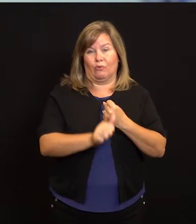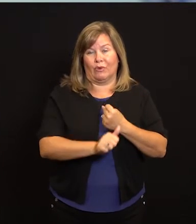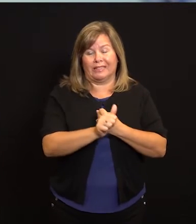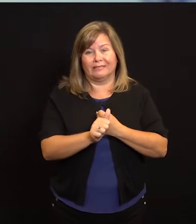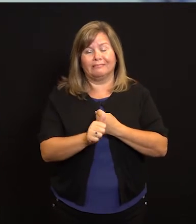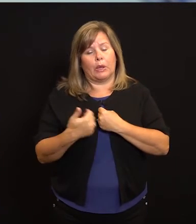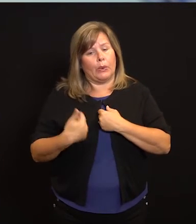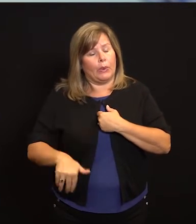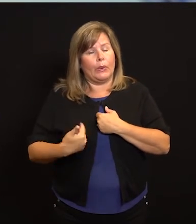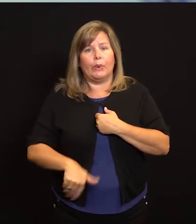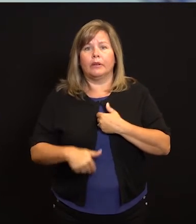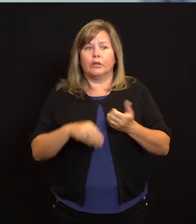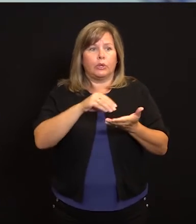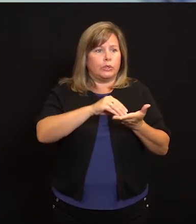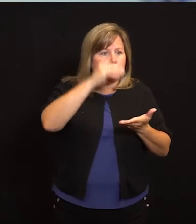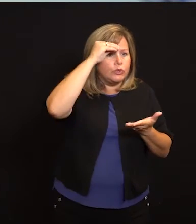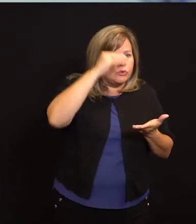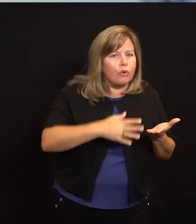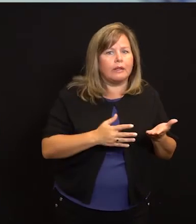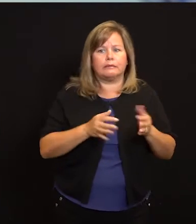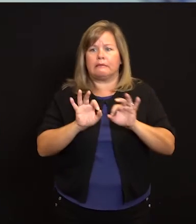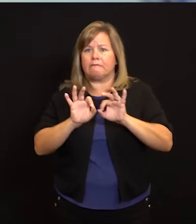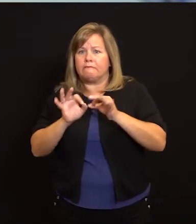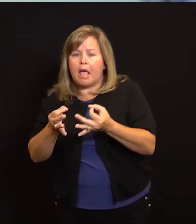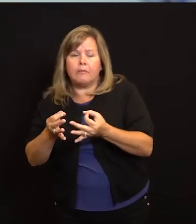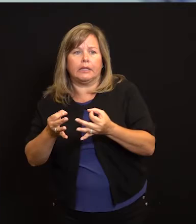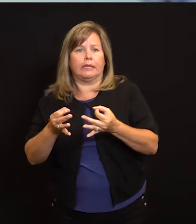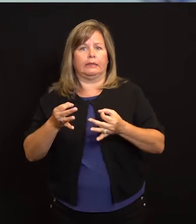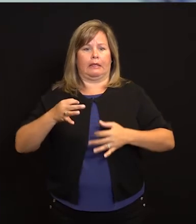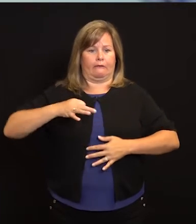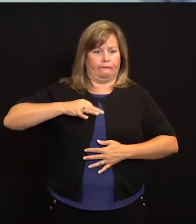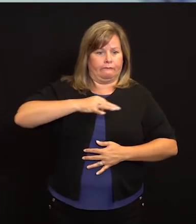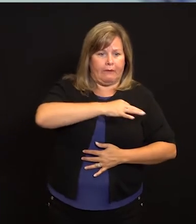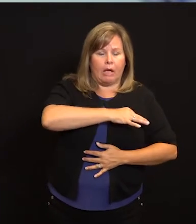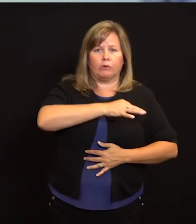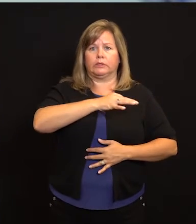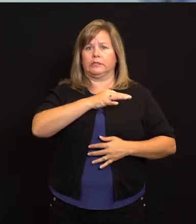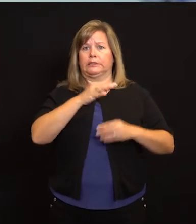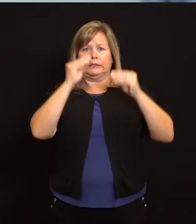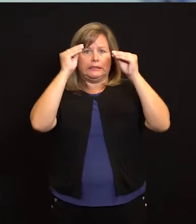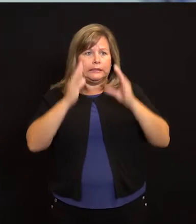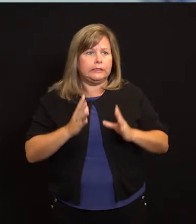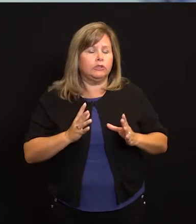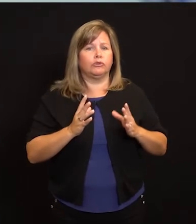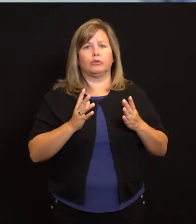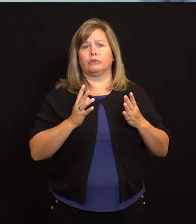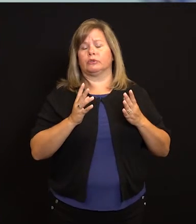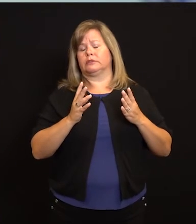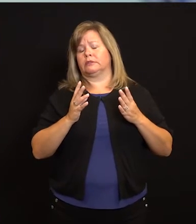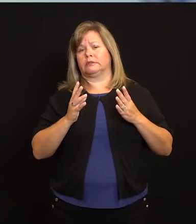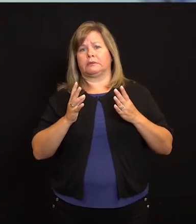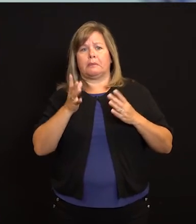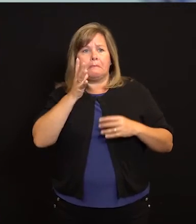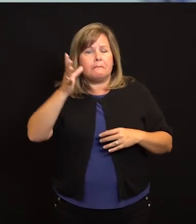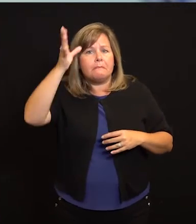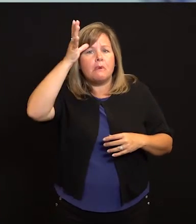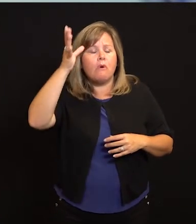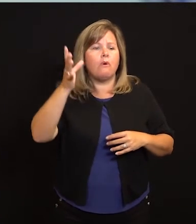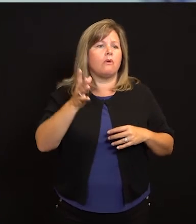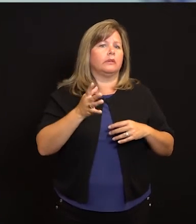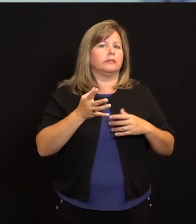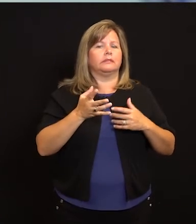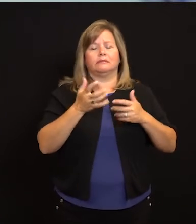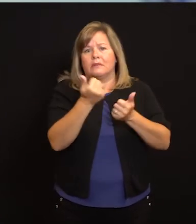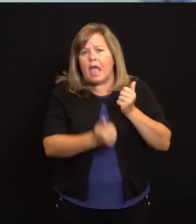voz en cómo esto sucede de una manera de bajo riesgo en el futuro. Sin duda, los estudiantes y las familias, profesoras,